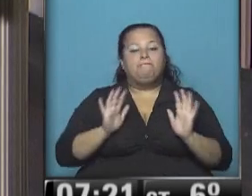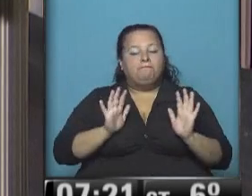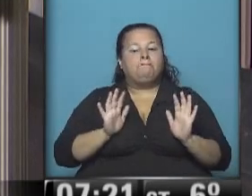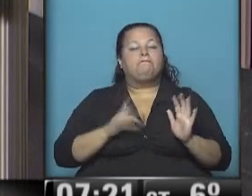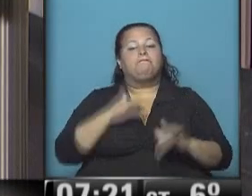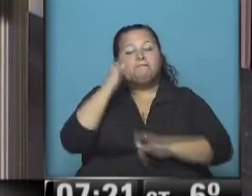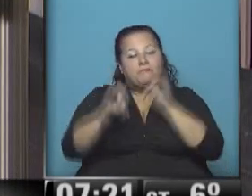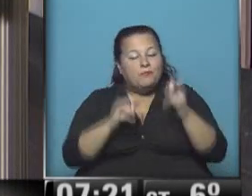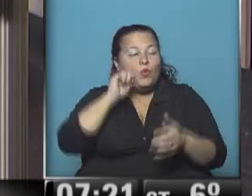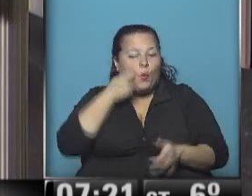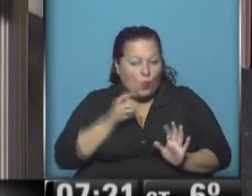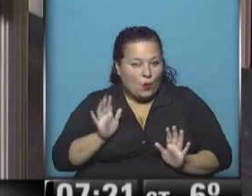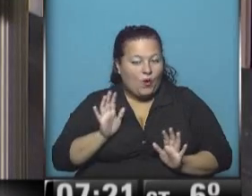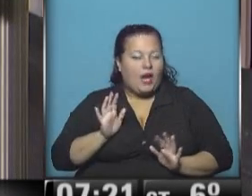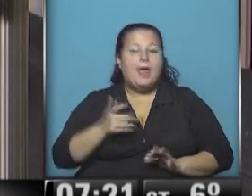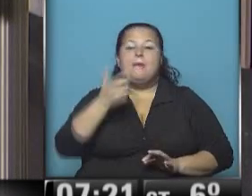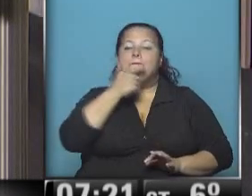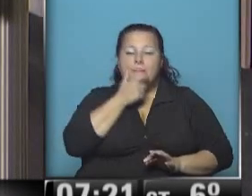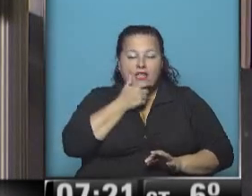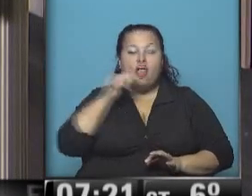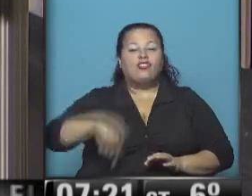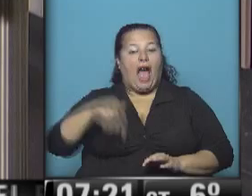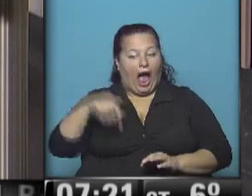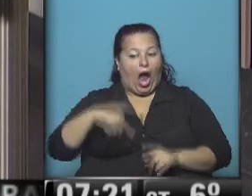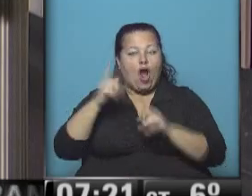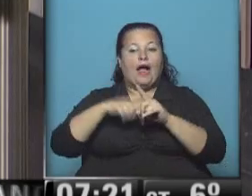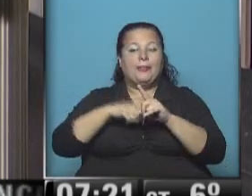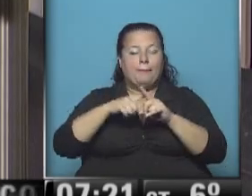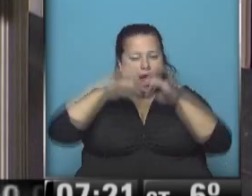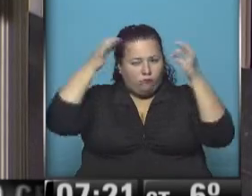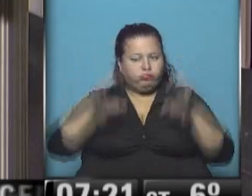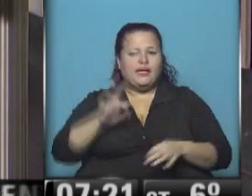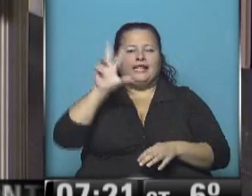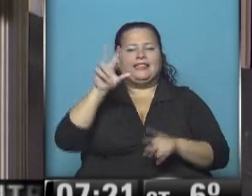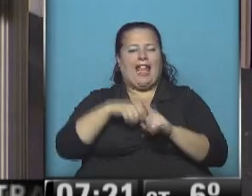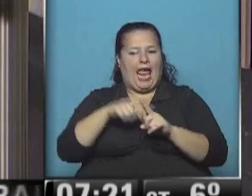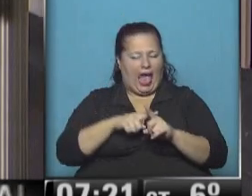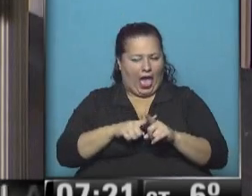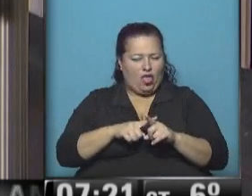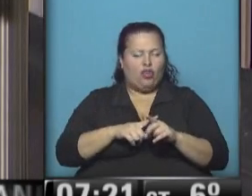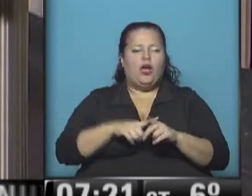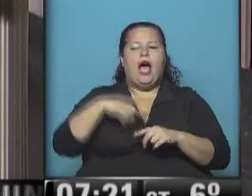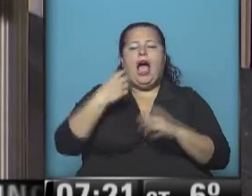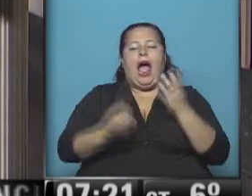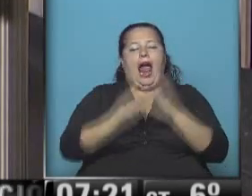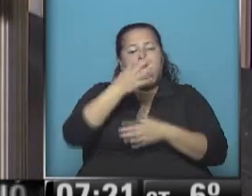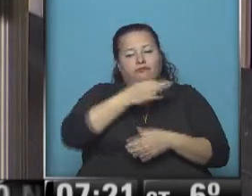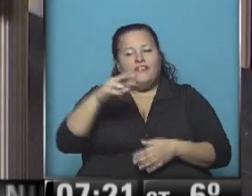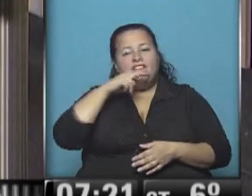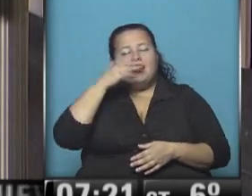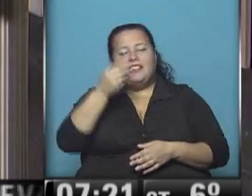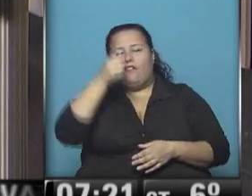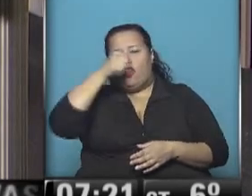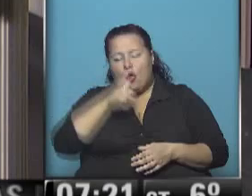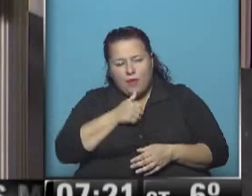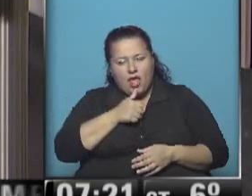darle buena información. En Mendoza, en este momento, la temperatura real, 3 grados. Durante las mañanas, viernes, sábado,